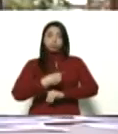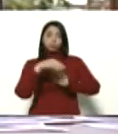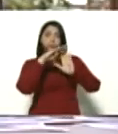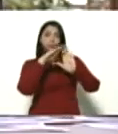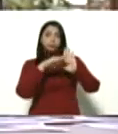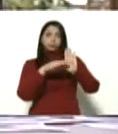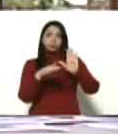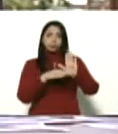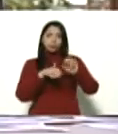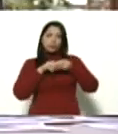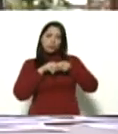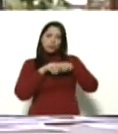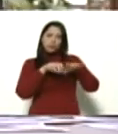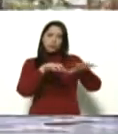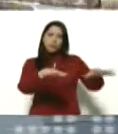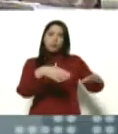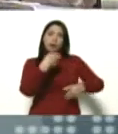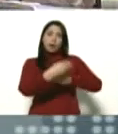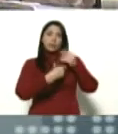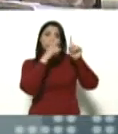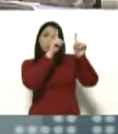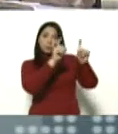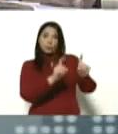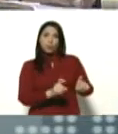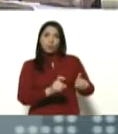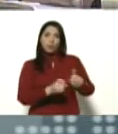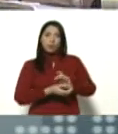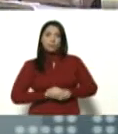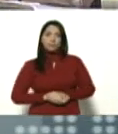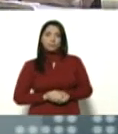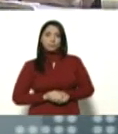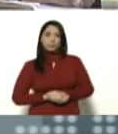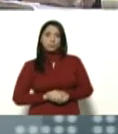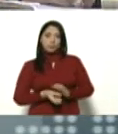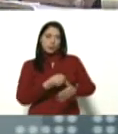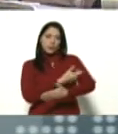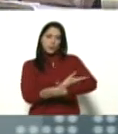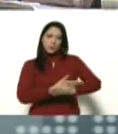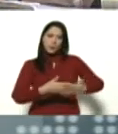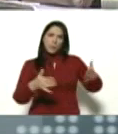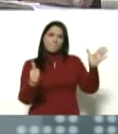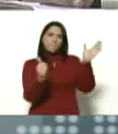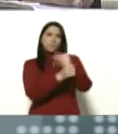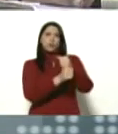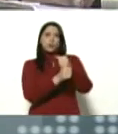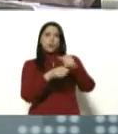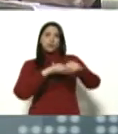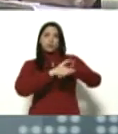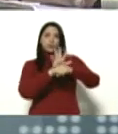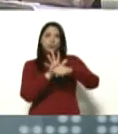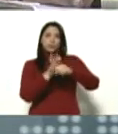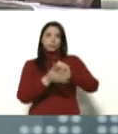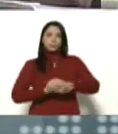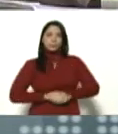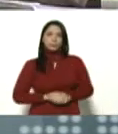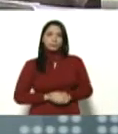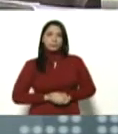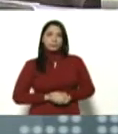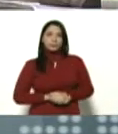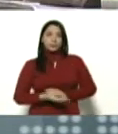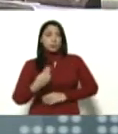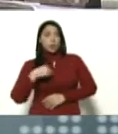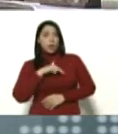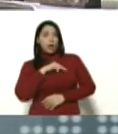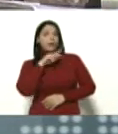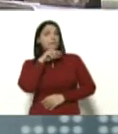masificar la aplicación de las pruebas moleculares para la detección de los casos de COVID-19. Estuvimos